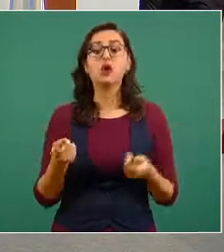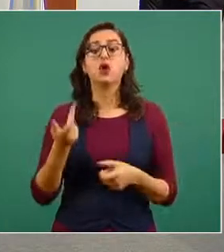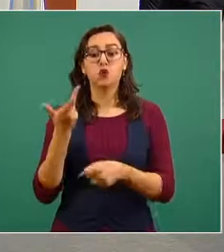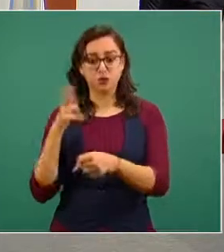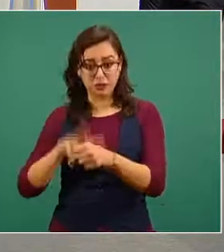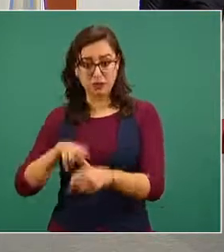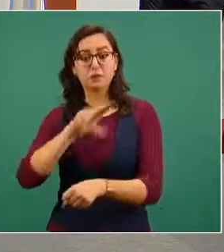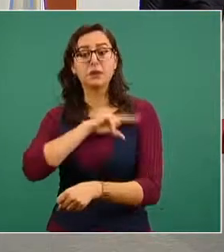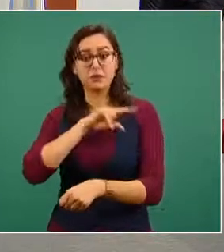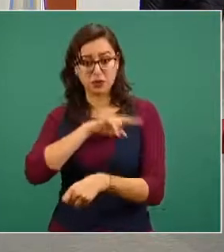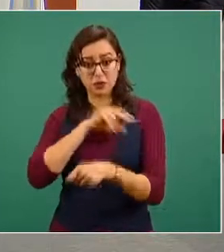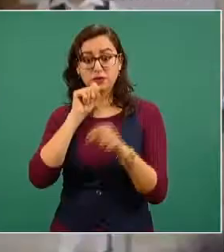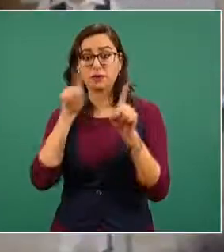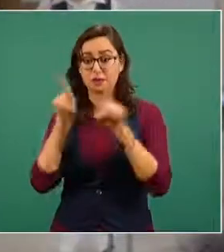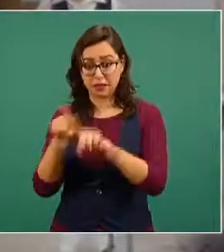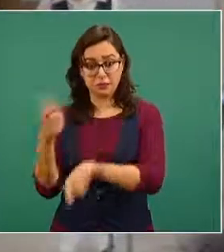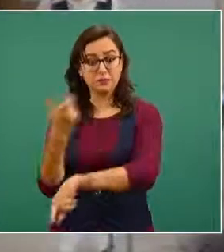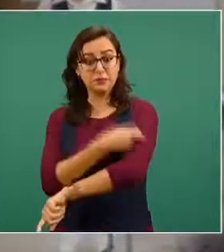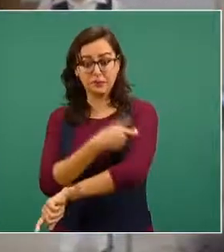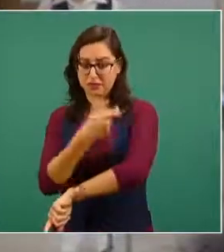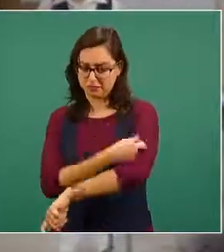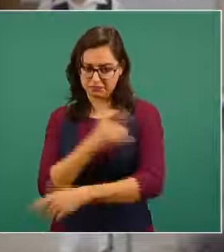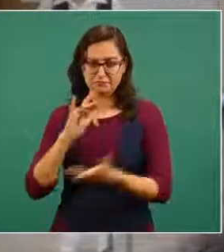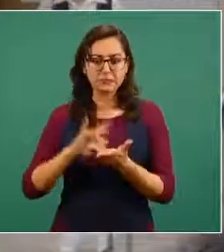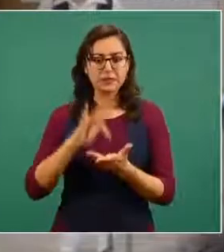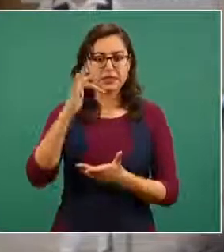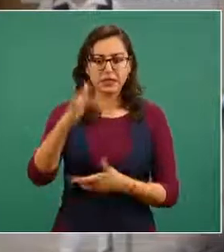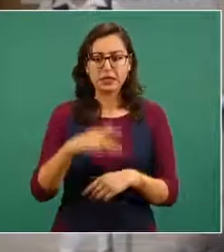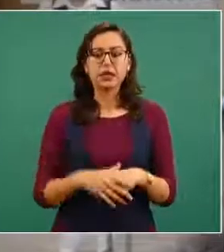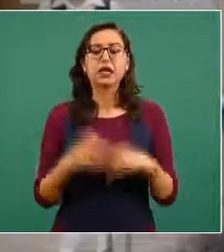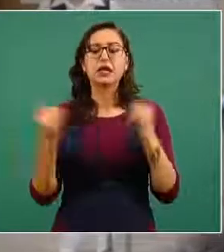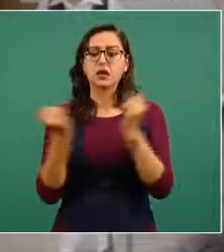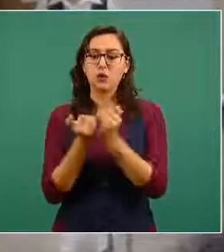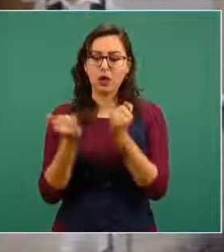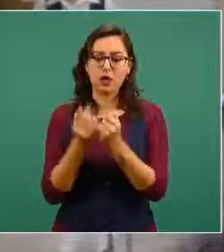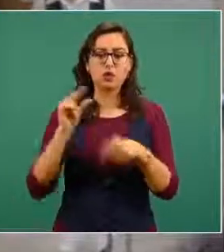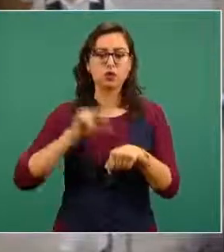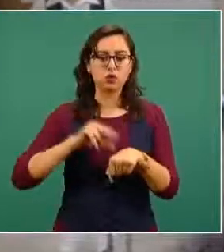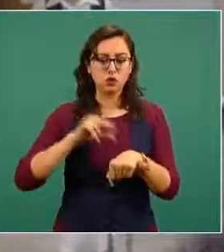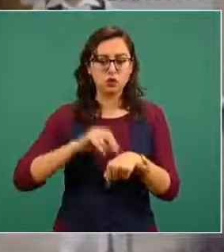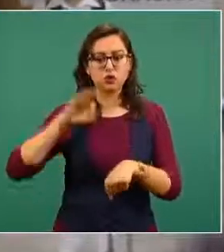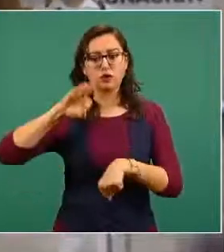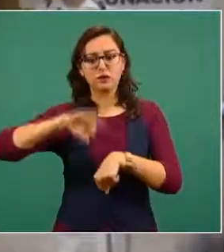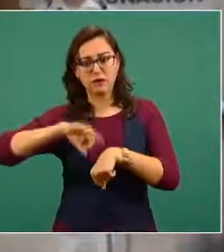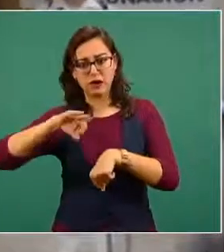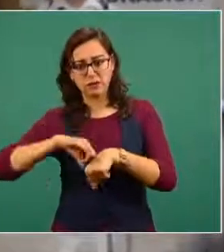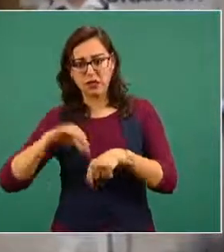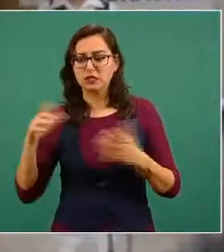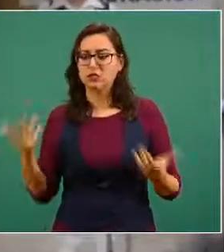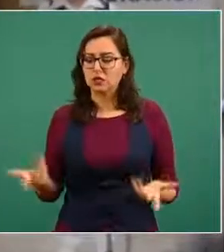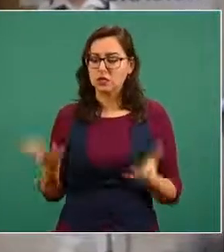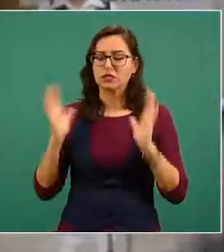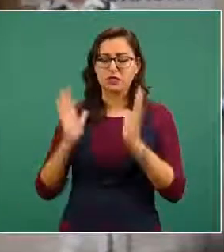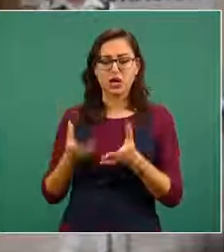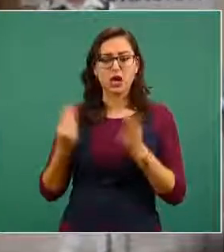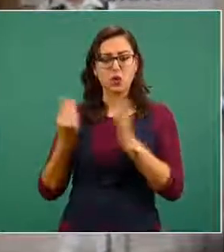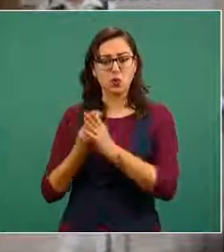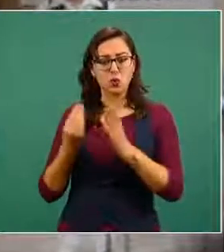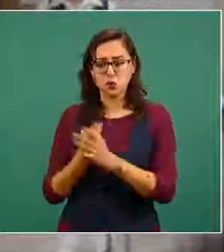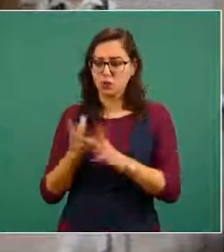eso nos beneficia enormemente también los médicos de farmacias los médicos de colonia los hemos capacitado